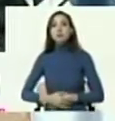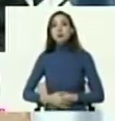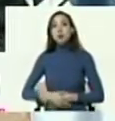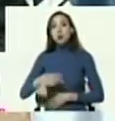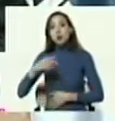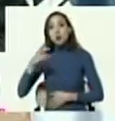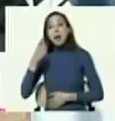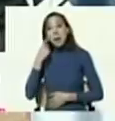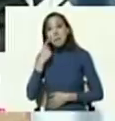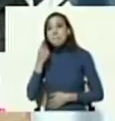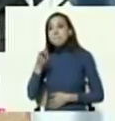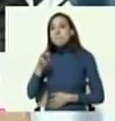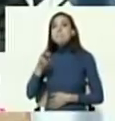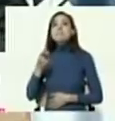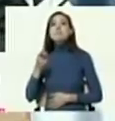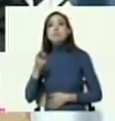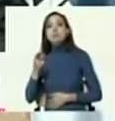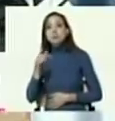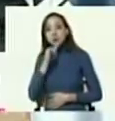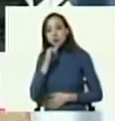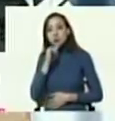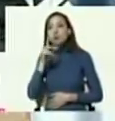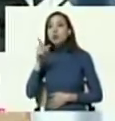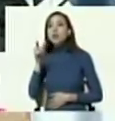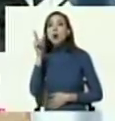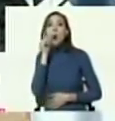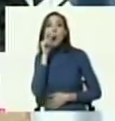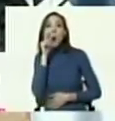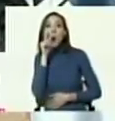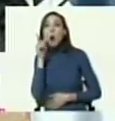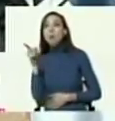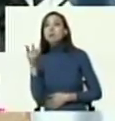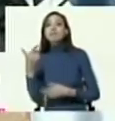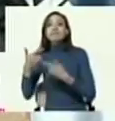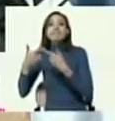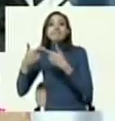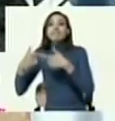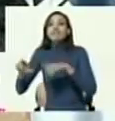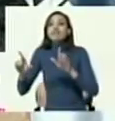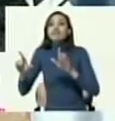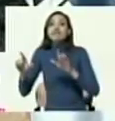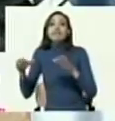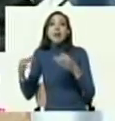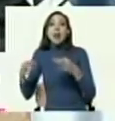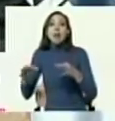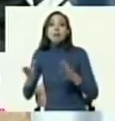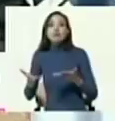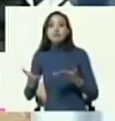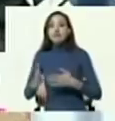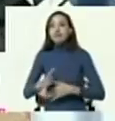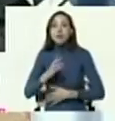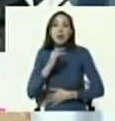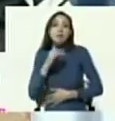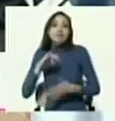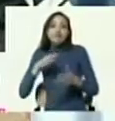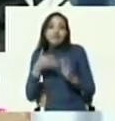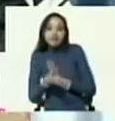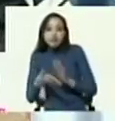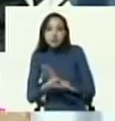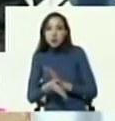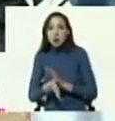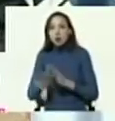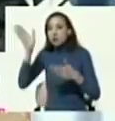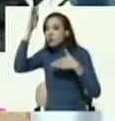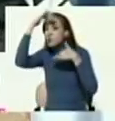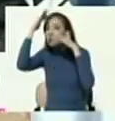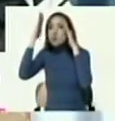esa vía de que a este ciudadano se le ha otorgado una libertad condicional. Es decir, no han atendido